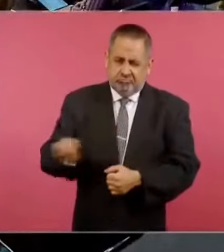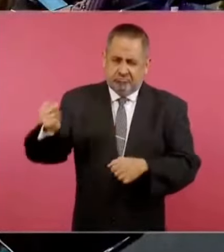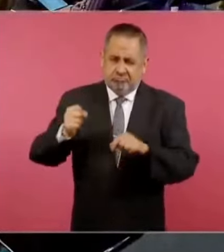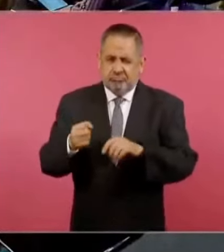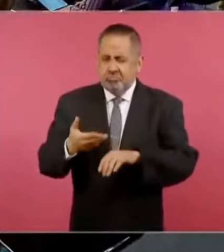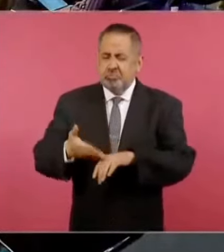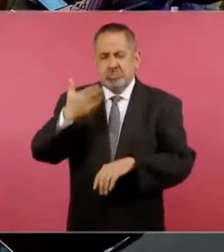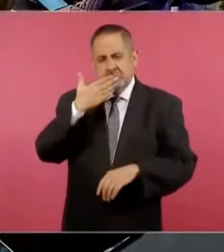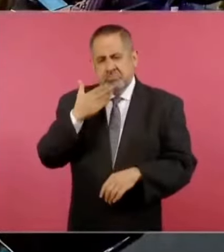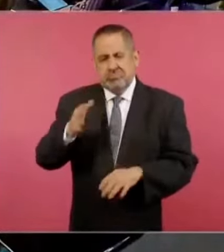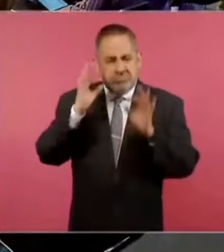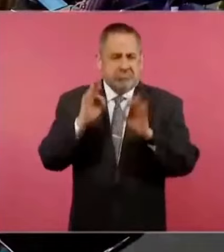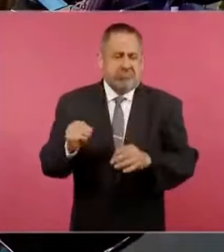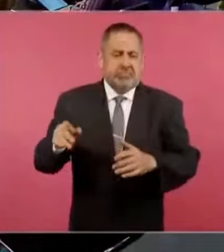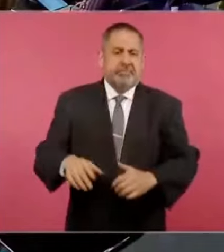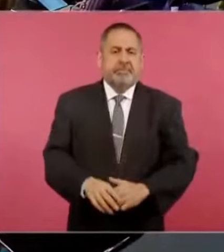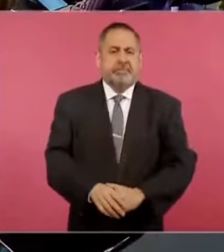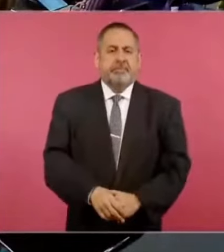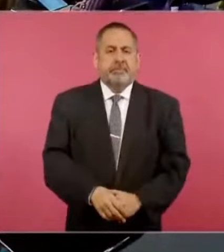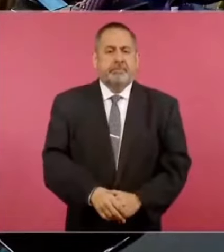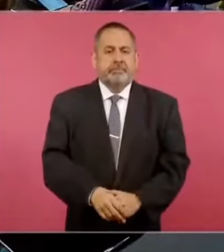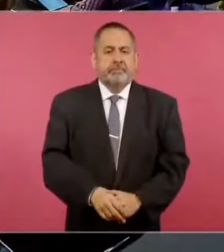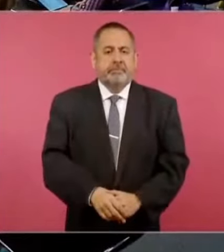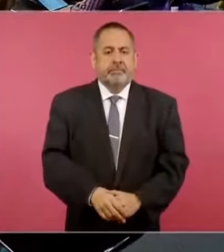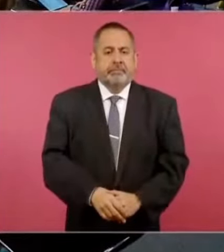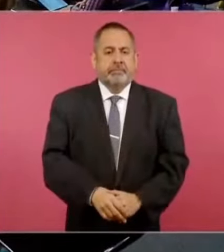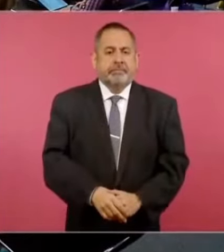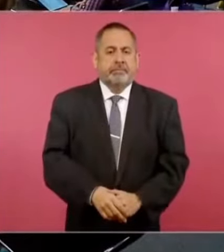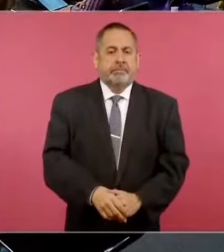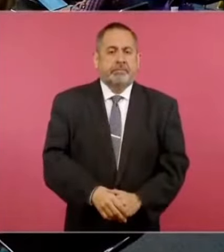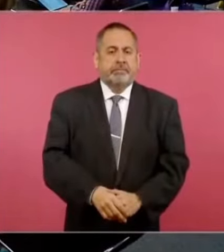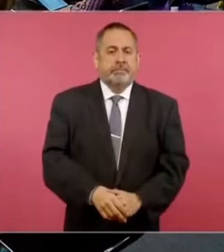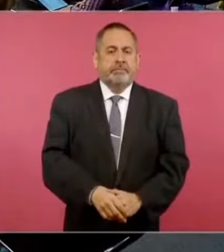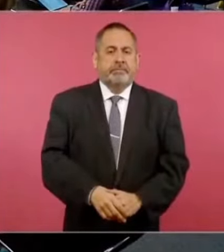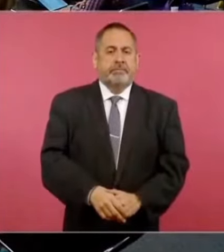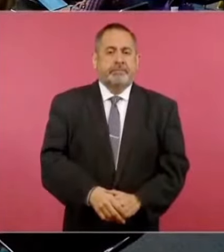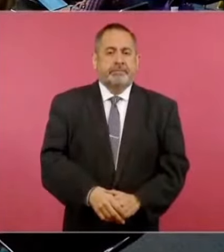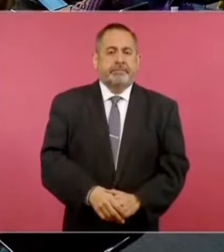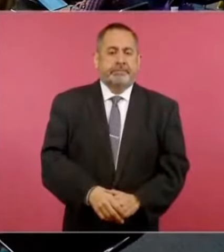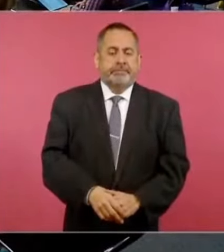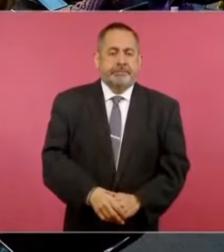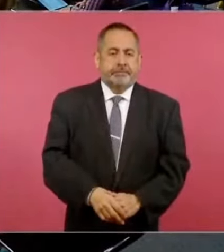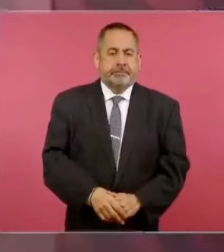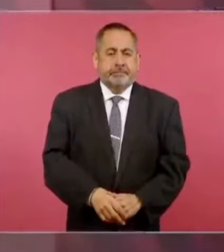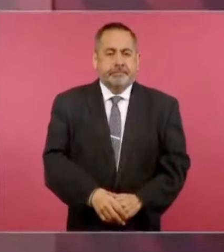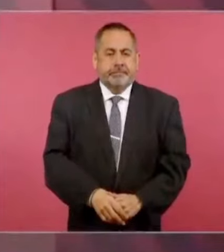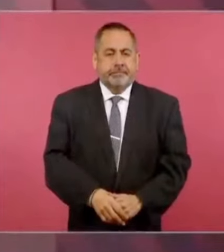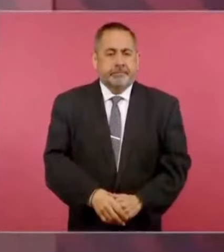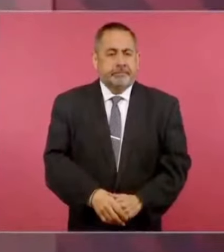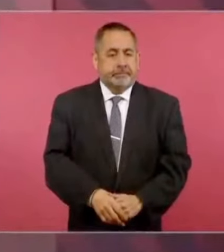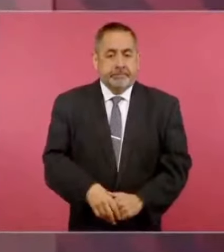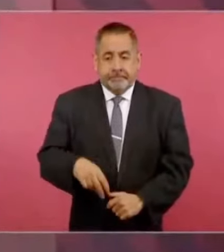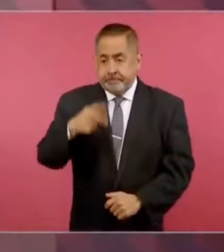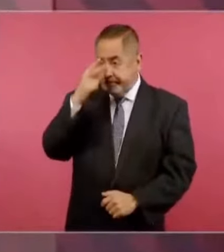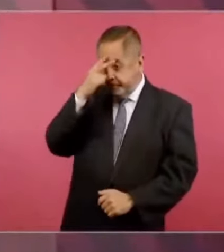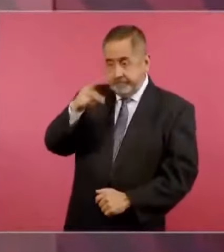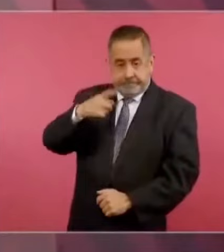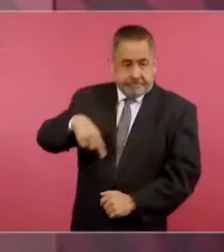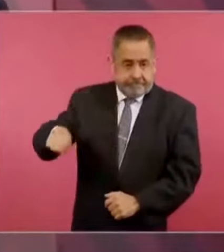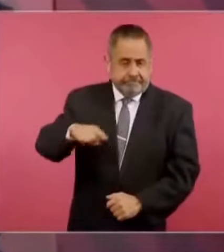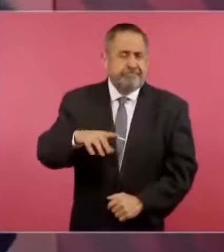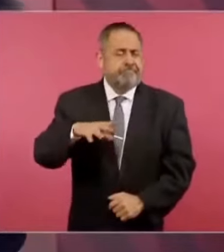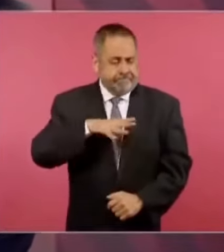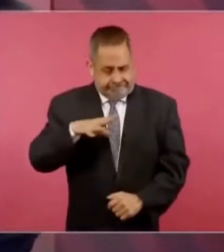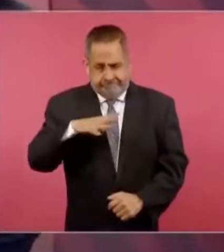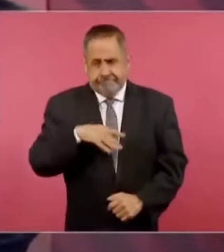y tiene también